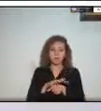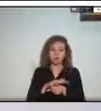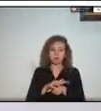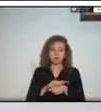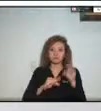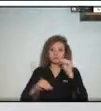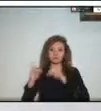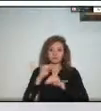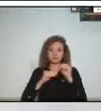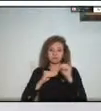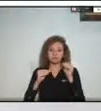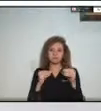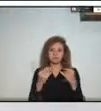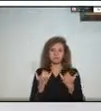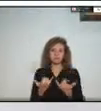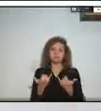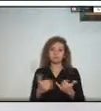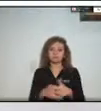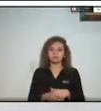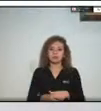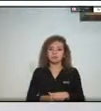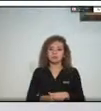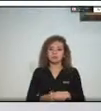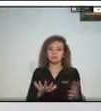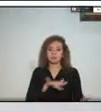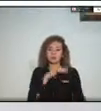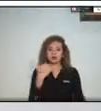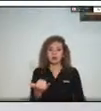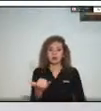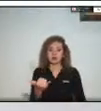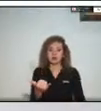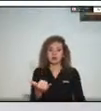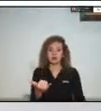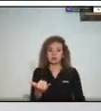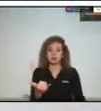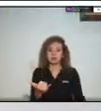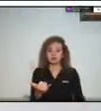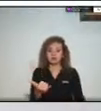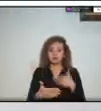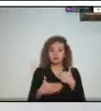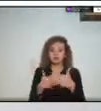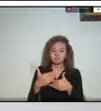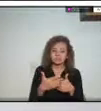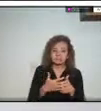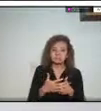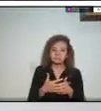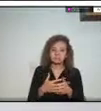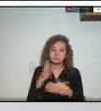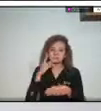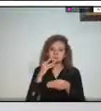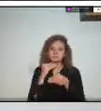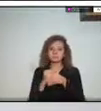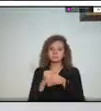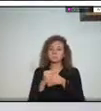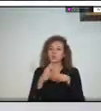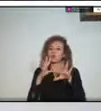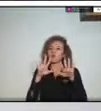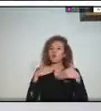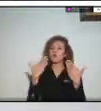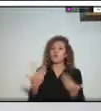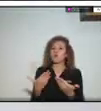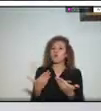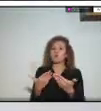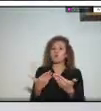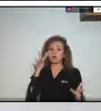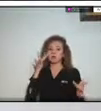actualizarlo si es el caso si es el caso y por supuesto de qué manera se ha puesto a prueba si han tenido la oportunidad